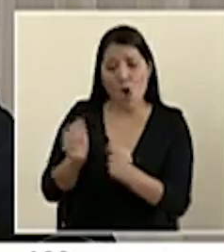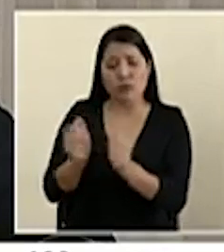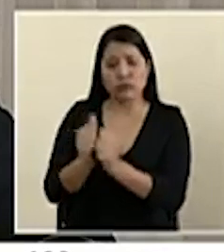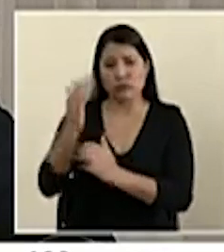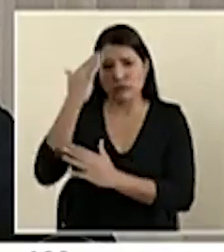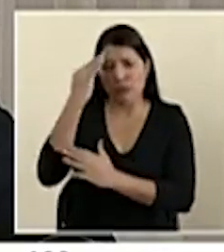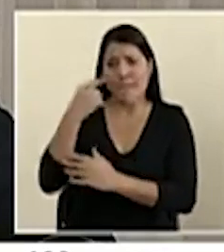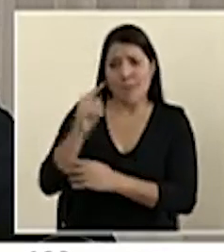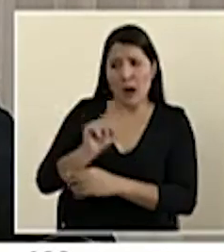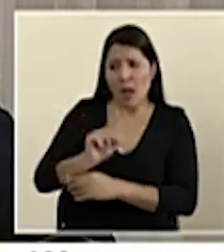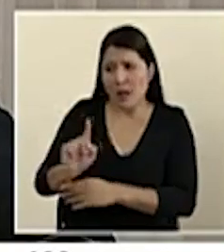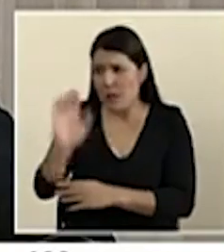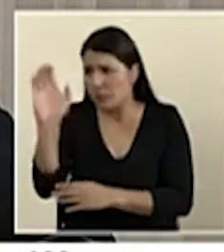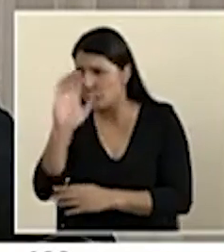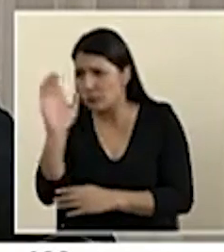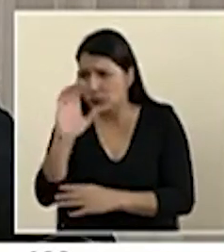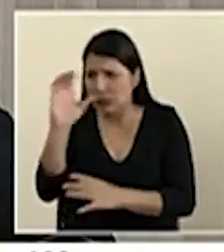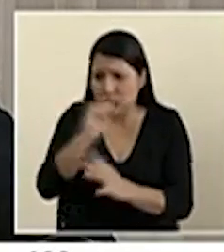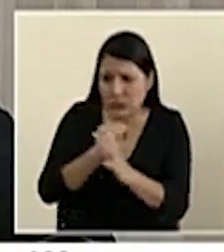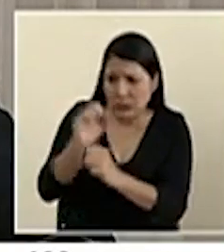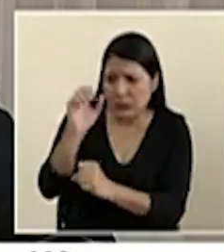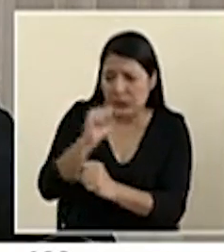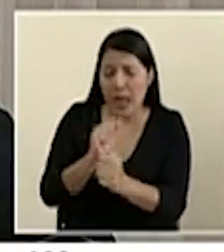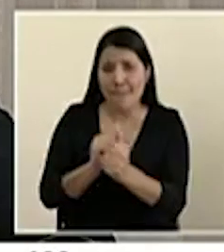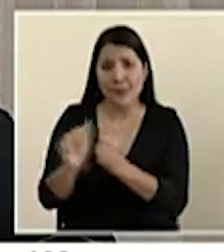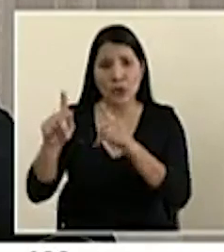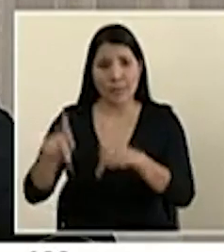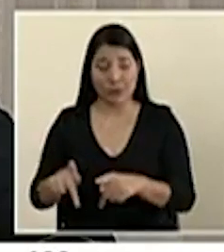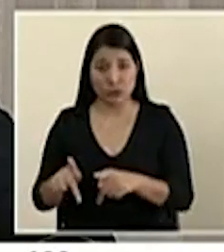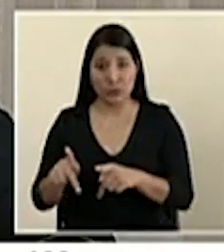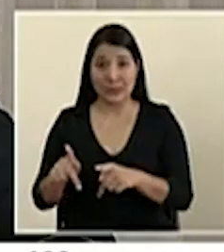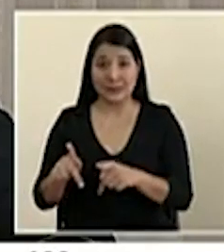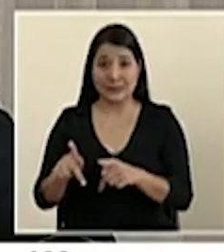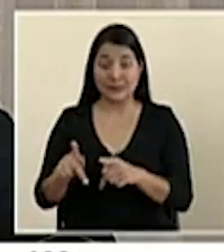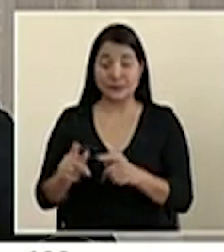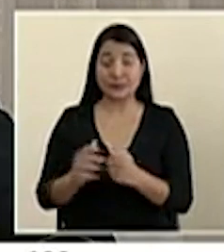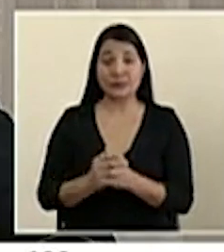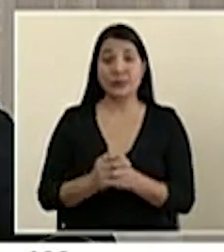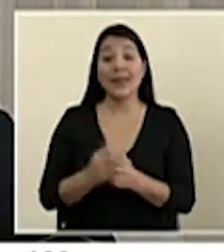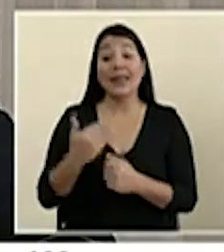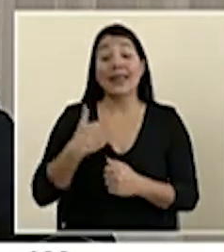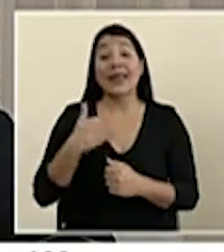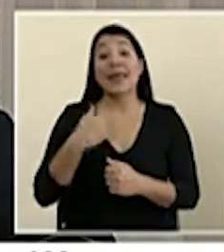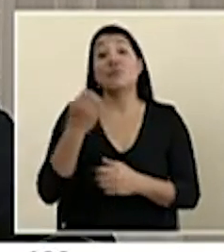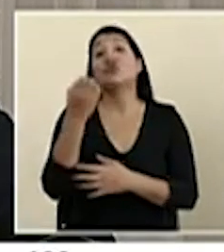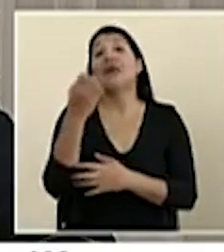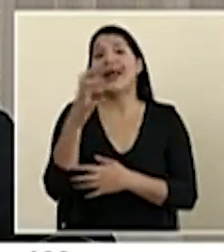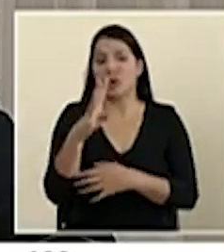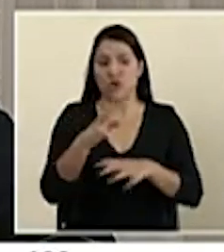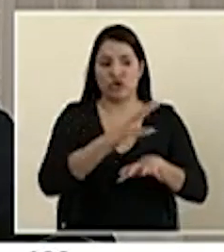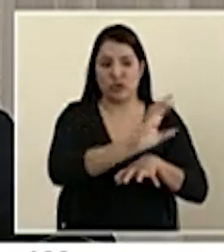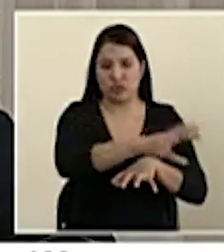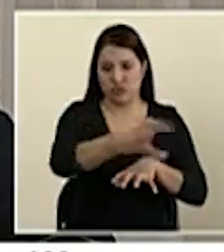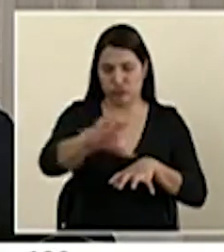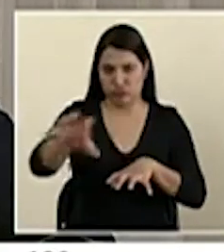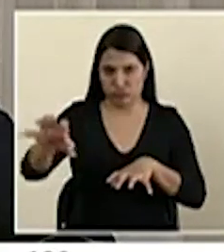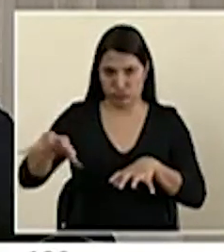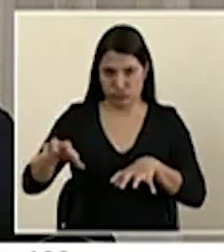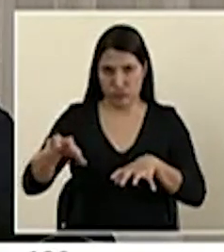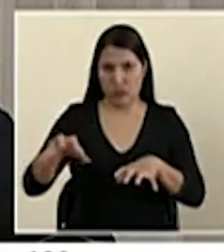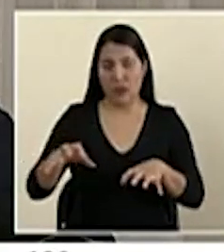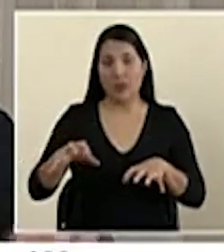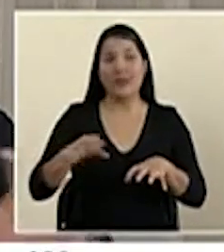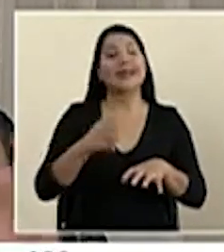Tenemos 14 sitios sentinela, unidades sentinela más cuatro sitios sentinela. O en total